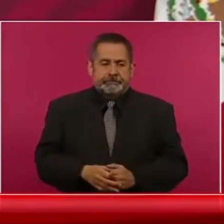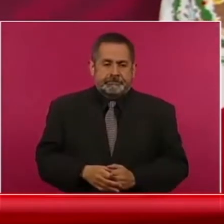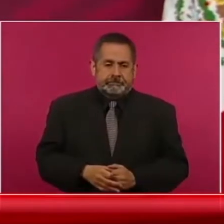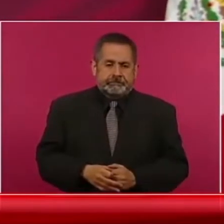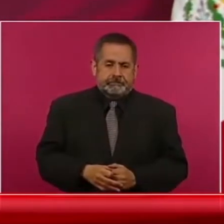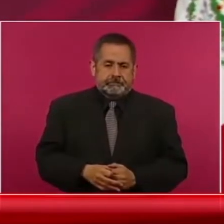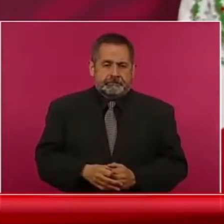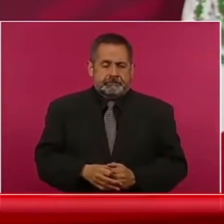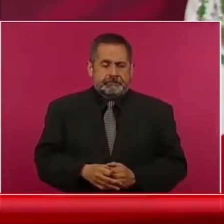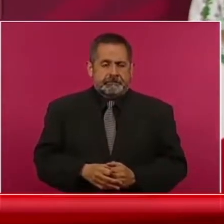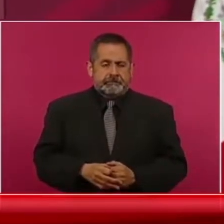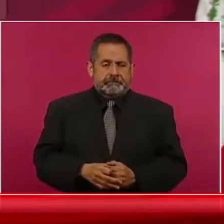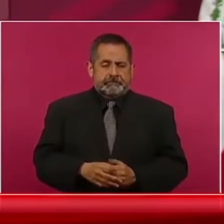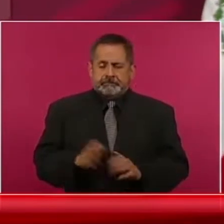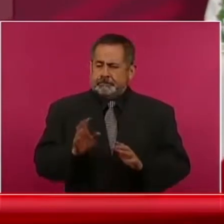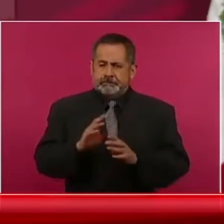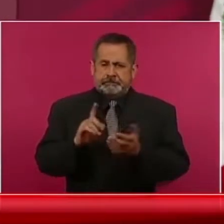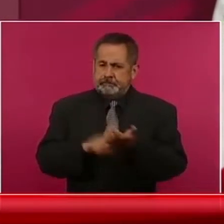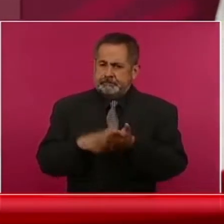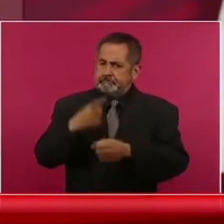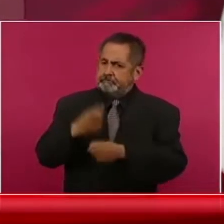Cuando es lo principal,